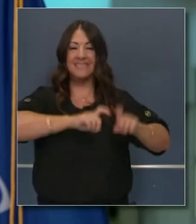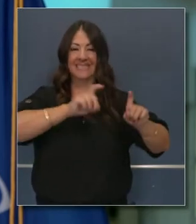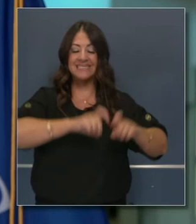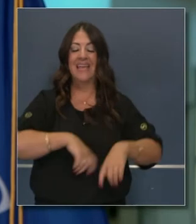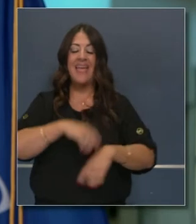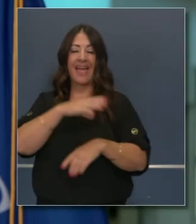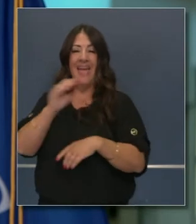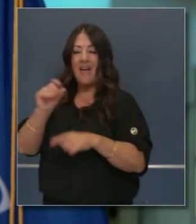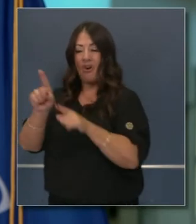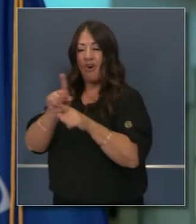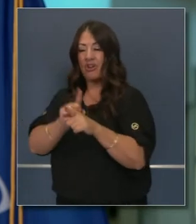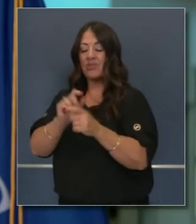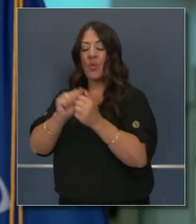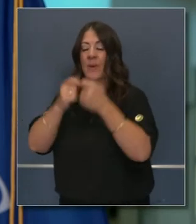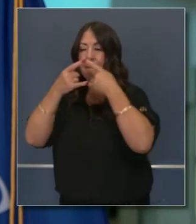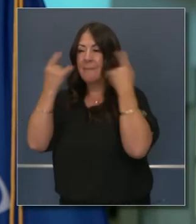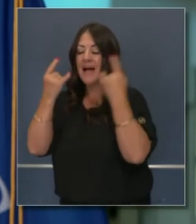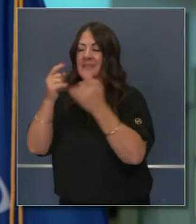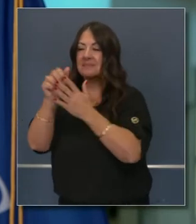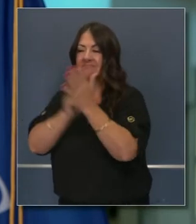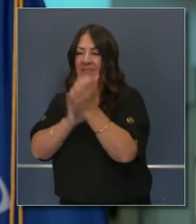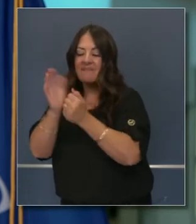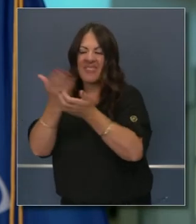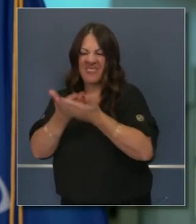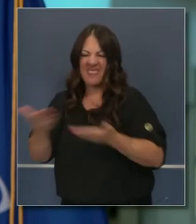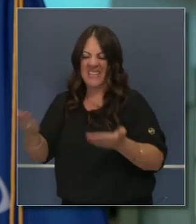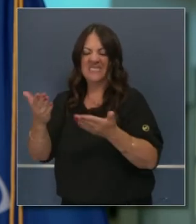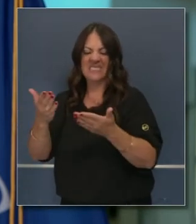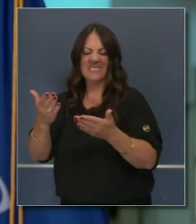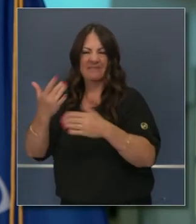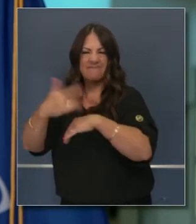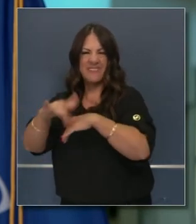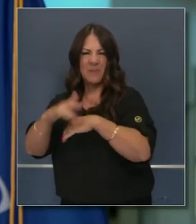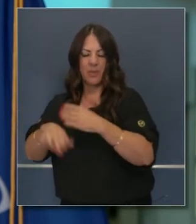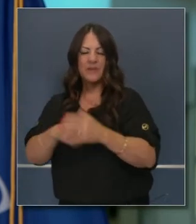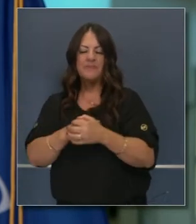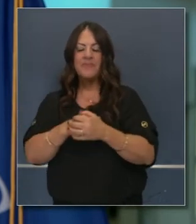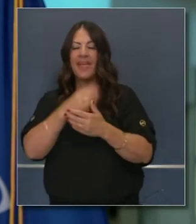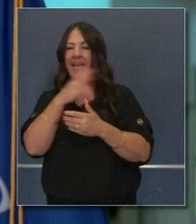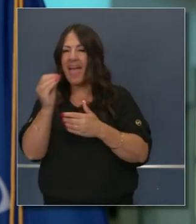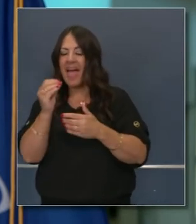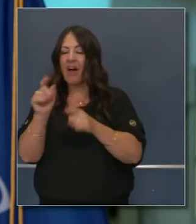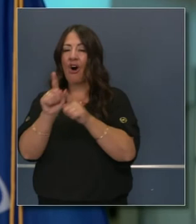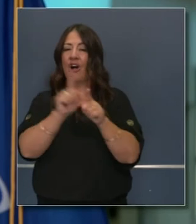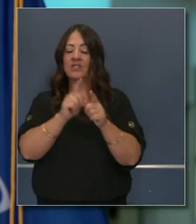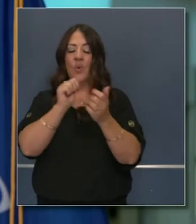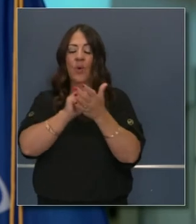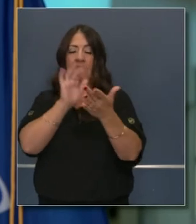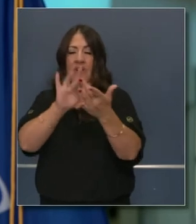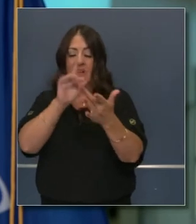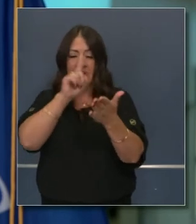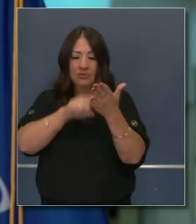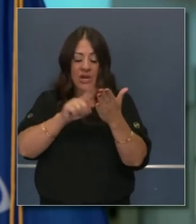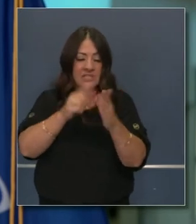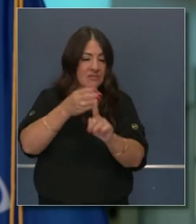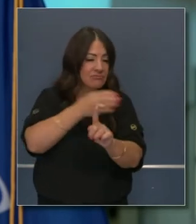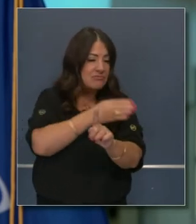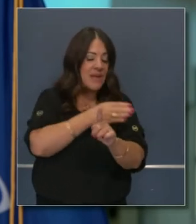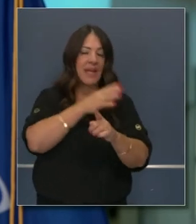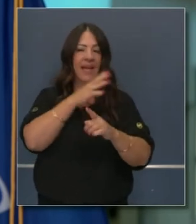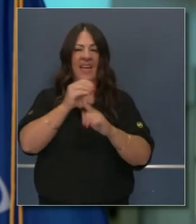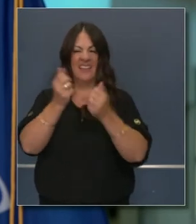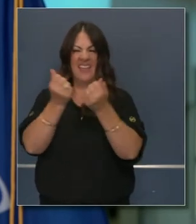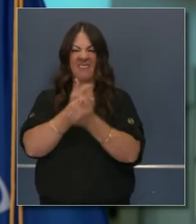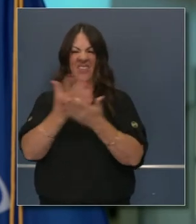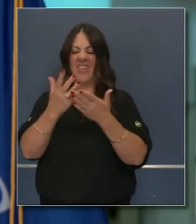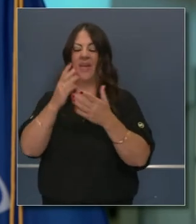también reseñas en cuanto al equipo de protección personal. También en cuanto a lo que dijimos la semana pasada en cuanto al rastreo de